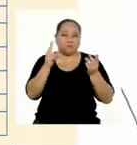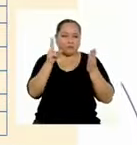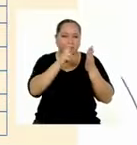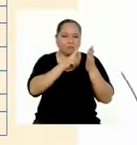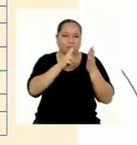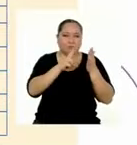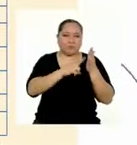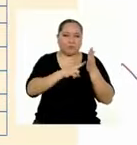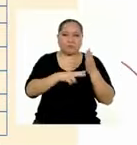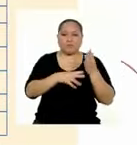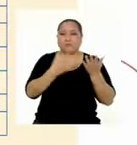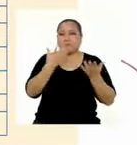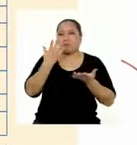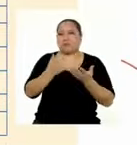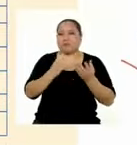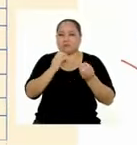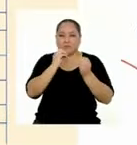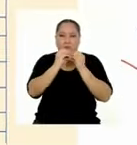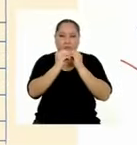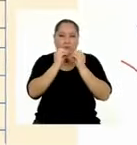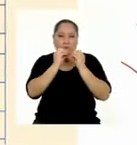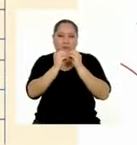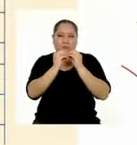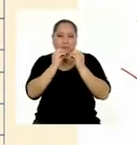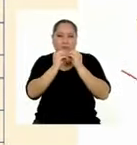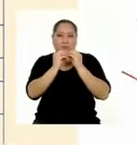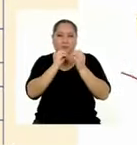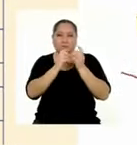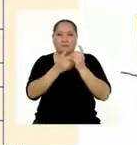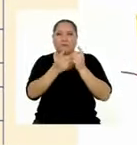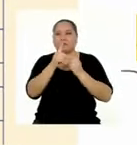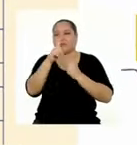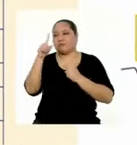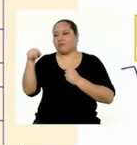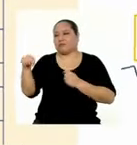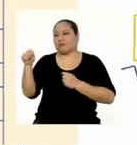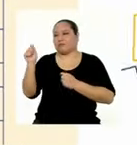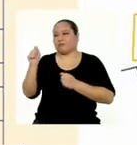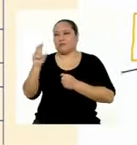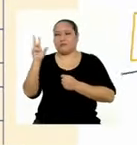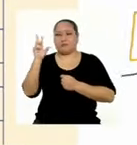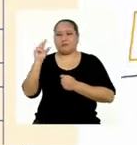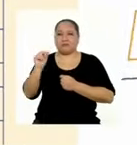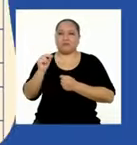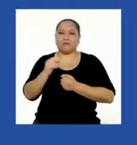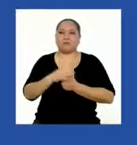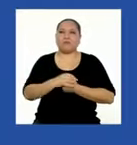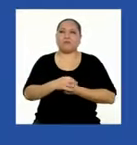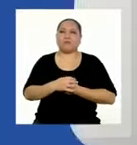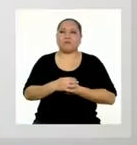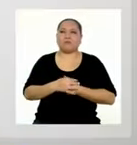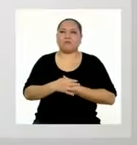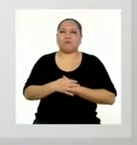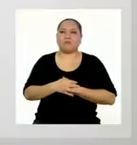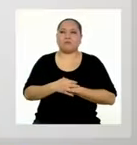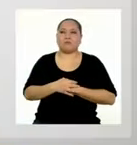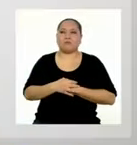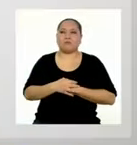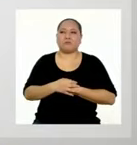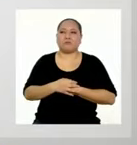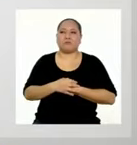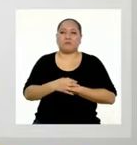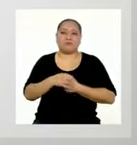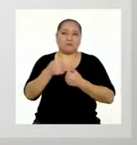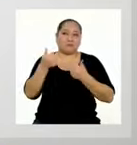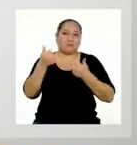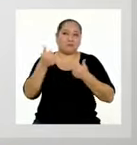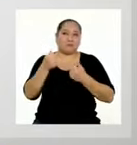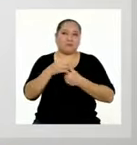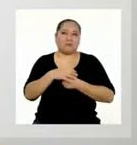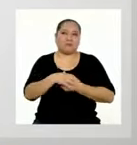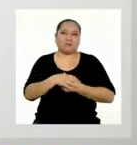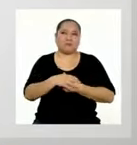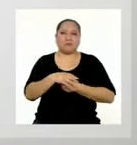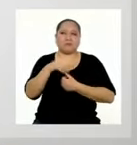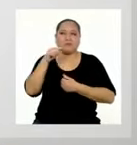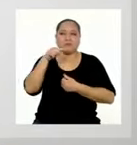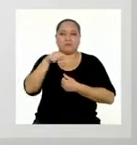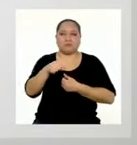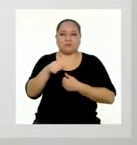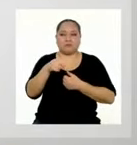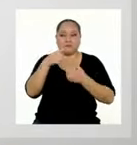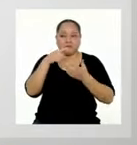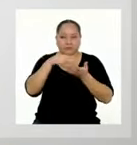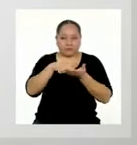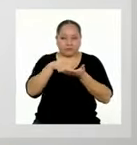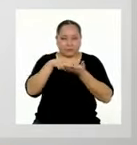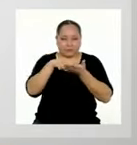lectura. Lo podríamos replantear a ti. Voy a marcar un no. Está muy bien. Hay que ser